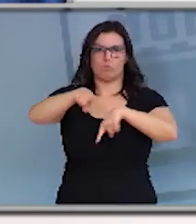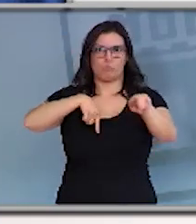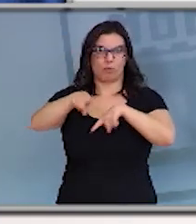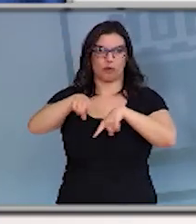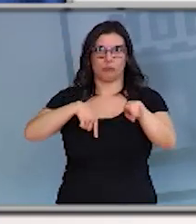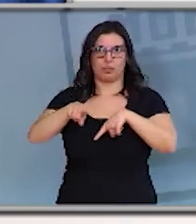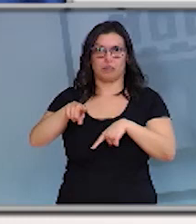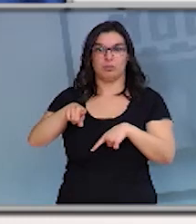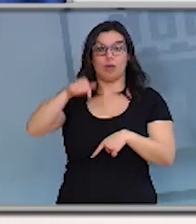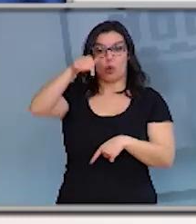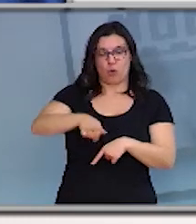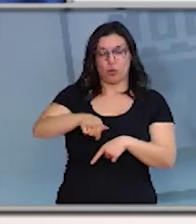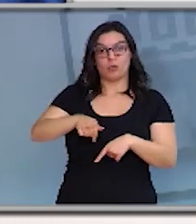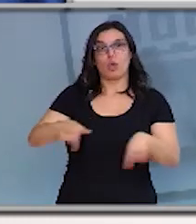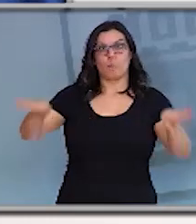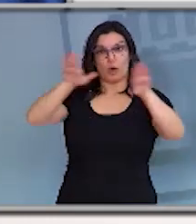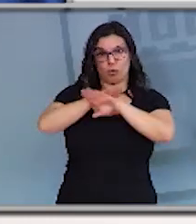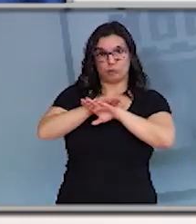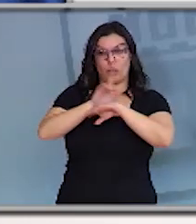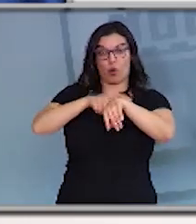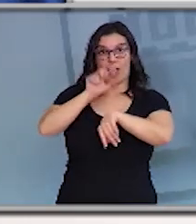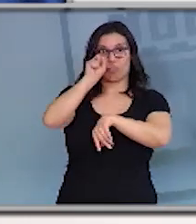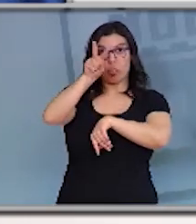partir de las cero horas del día de hoy.